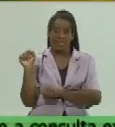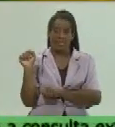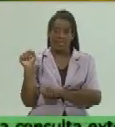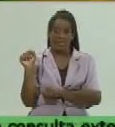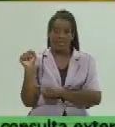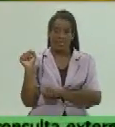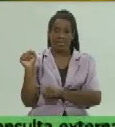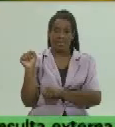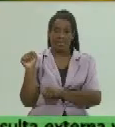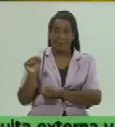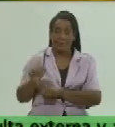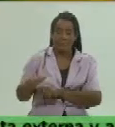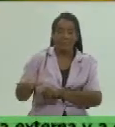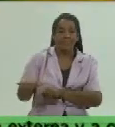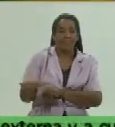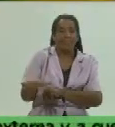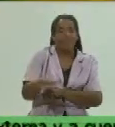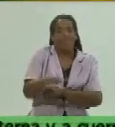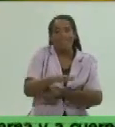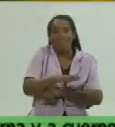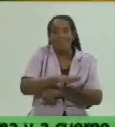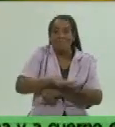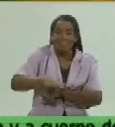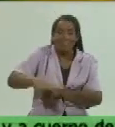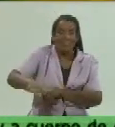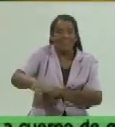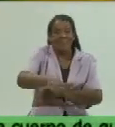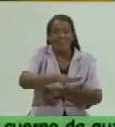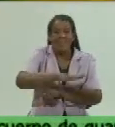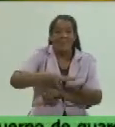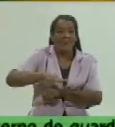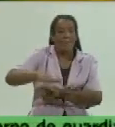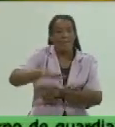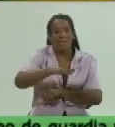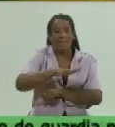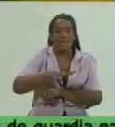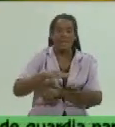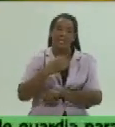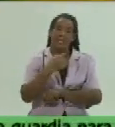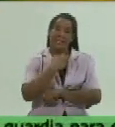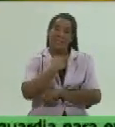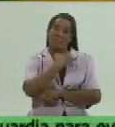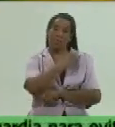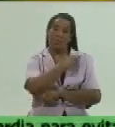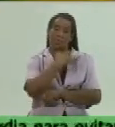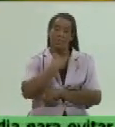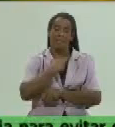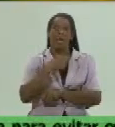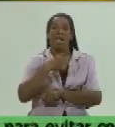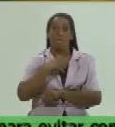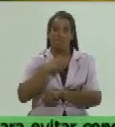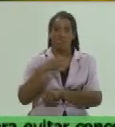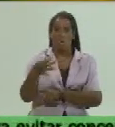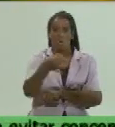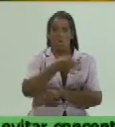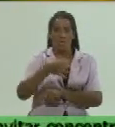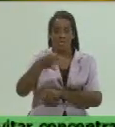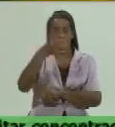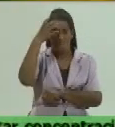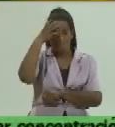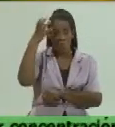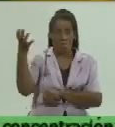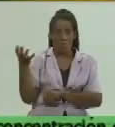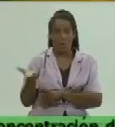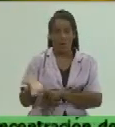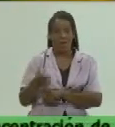en el diremos en la institucionalidad y la responsabilidad que tienen hoy los municipios en la aplicación de las políticas yo creo que eso también